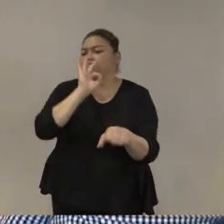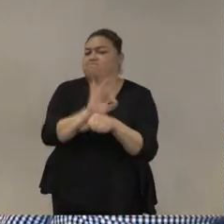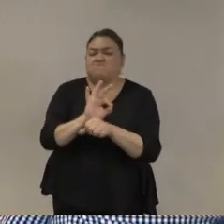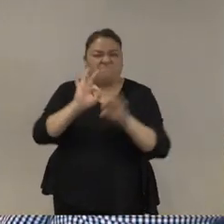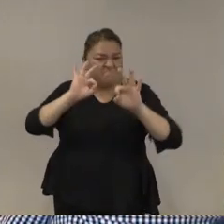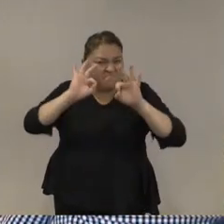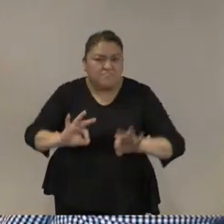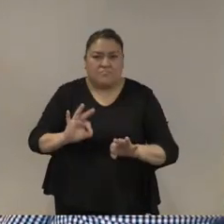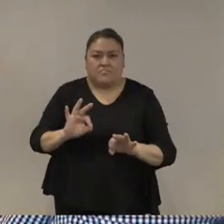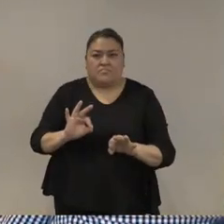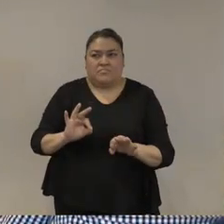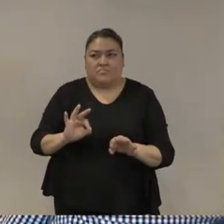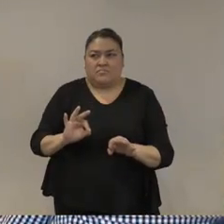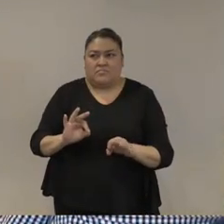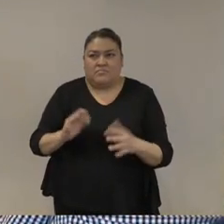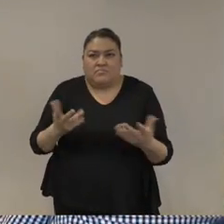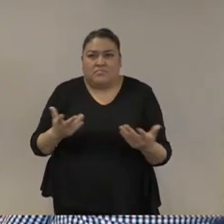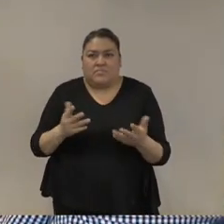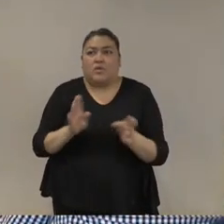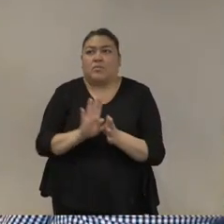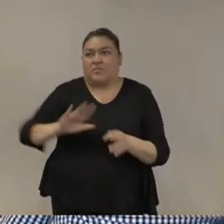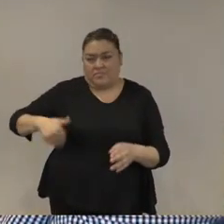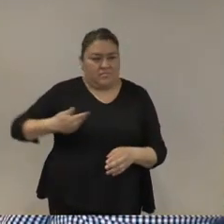todos lo que acaba de decir Eliana